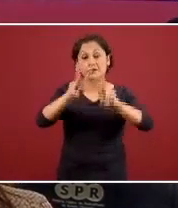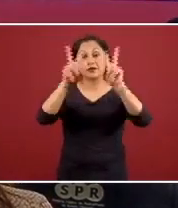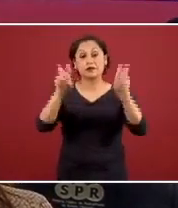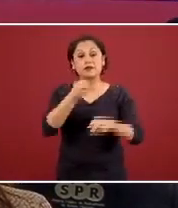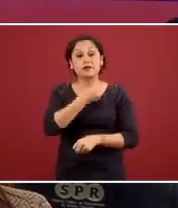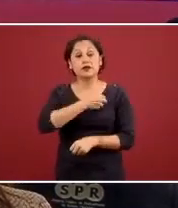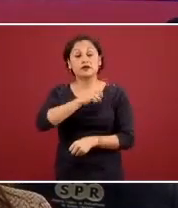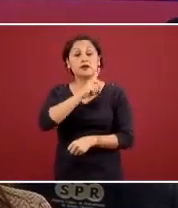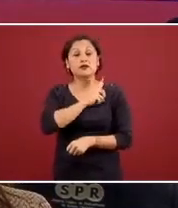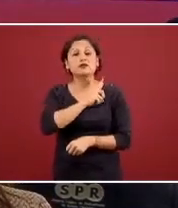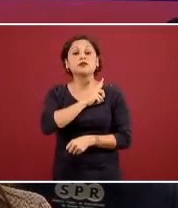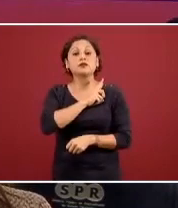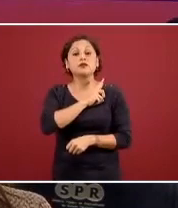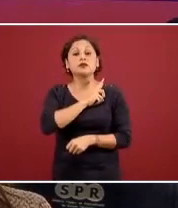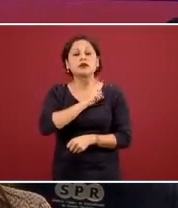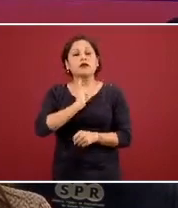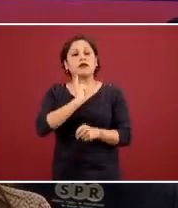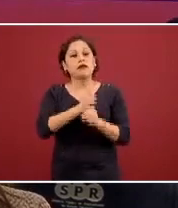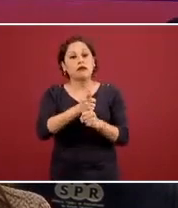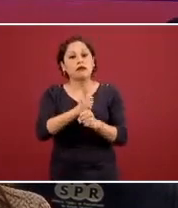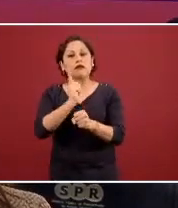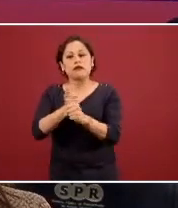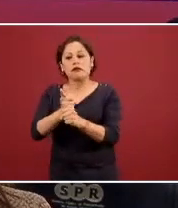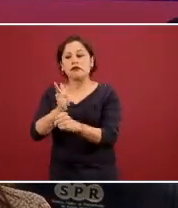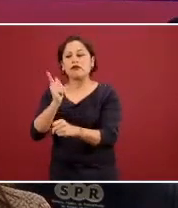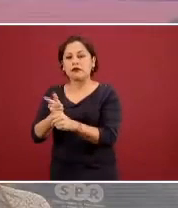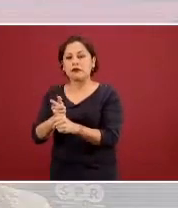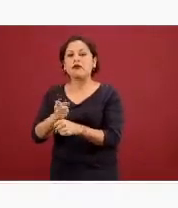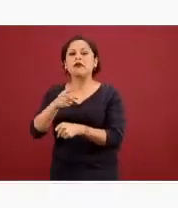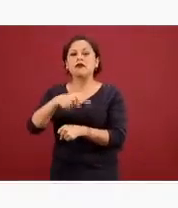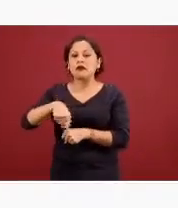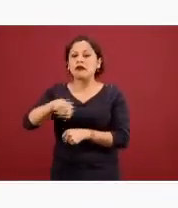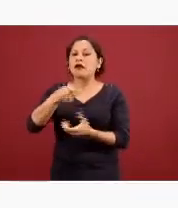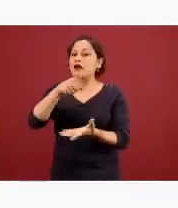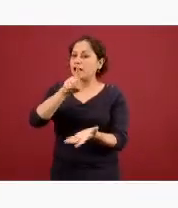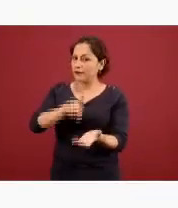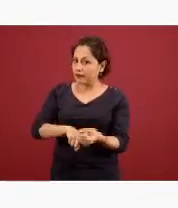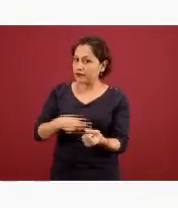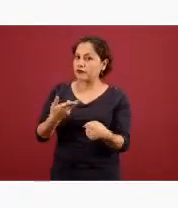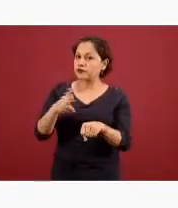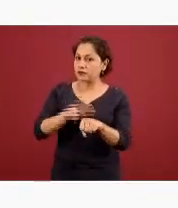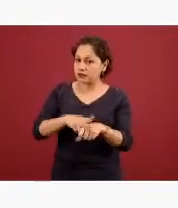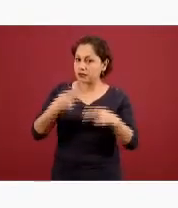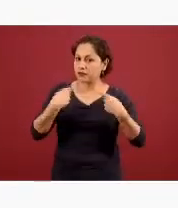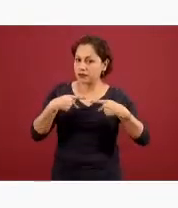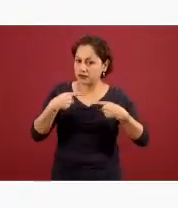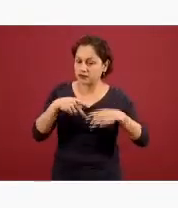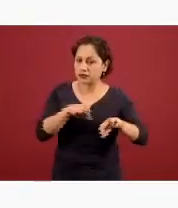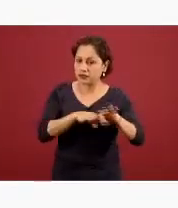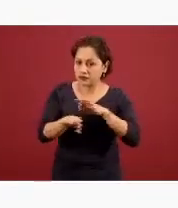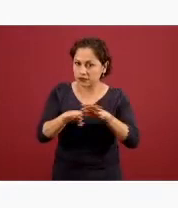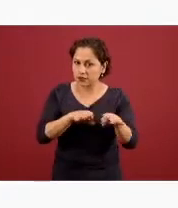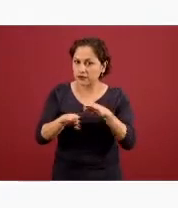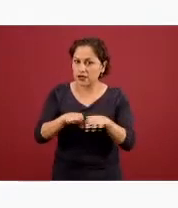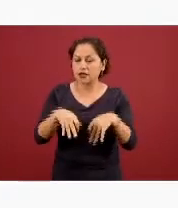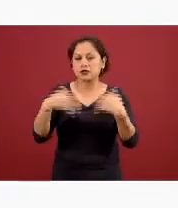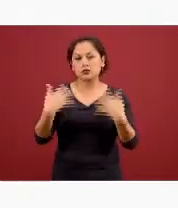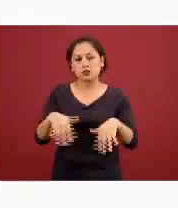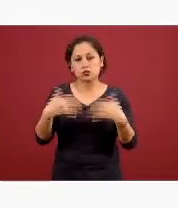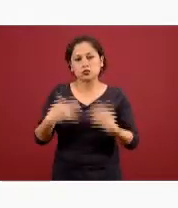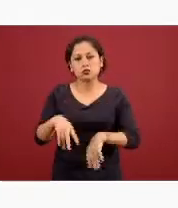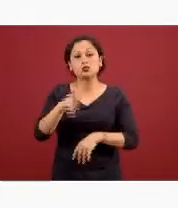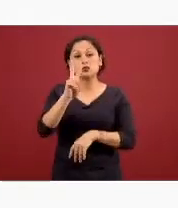que está en riesgo que es un personal frágil porque está más expuesto se suma a la situación